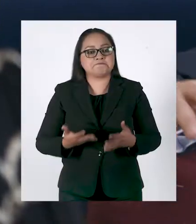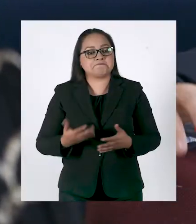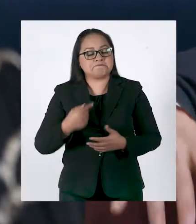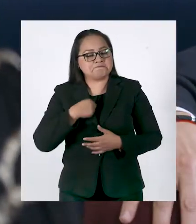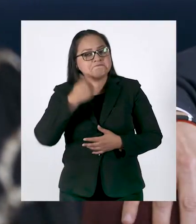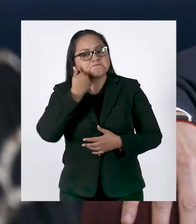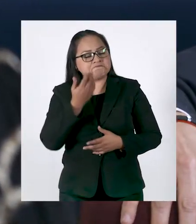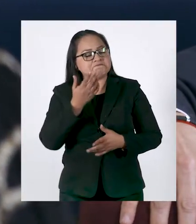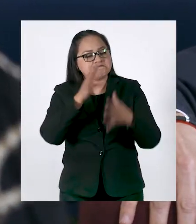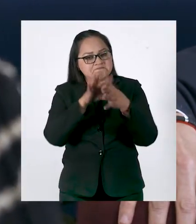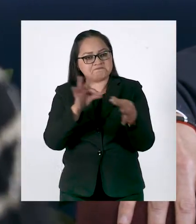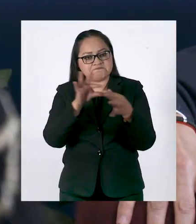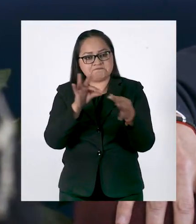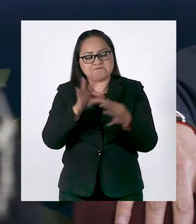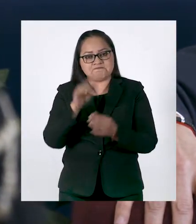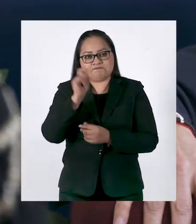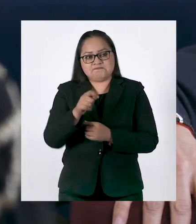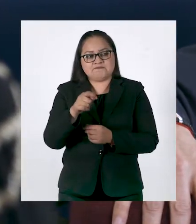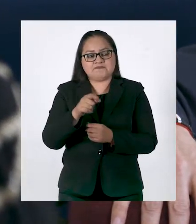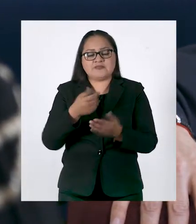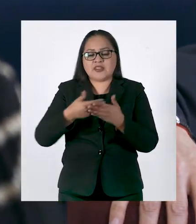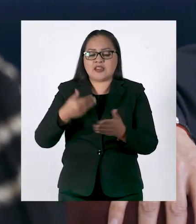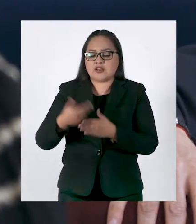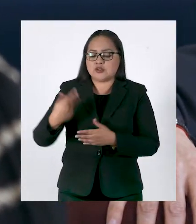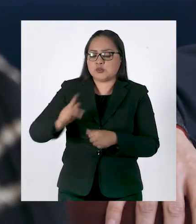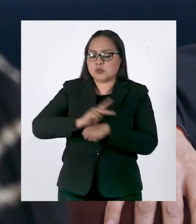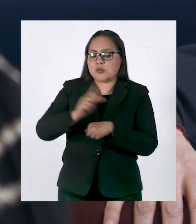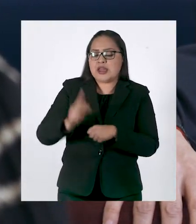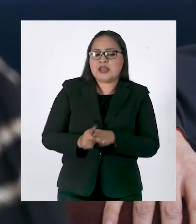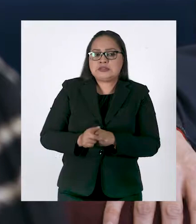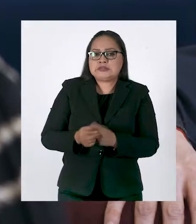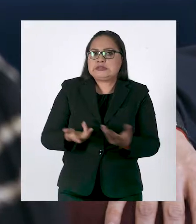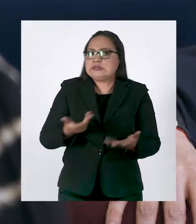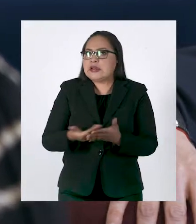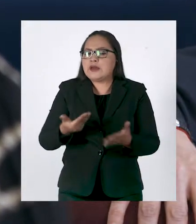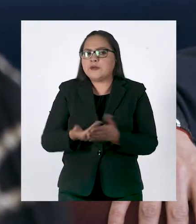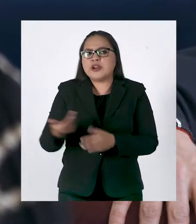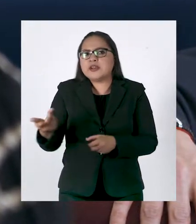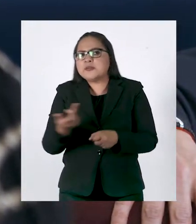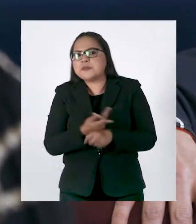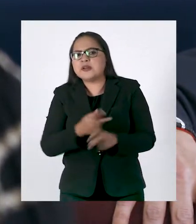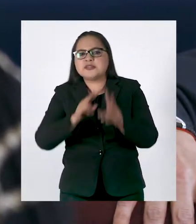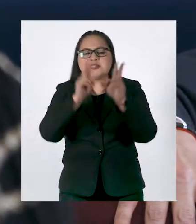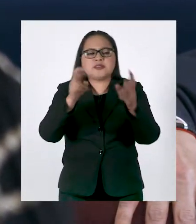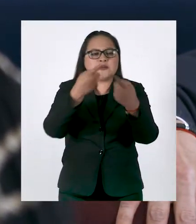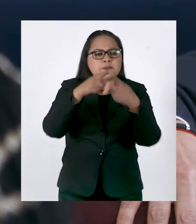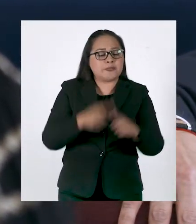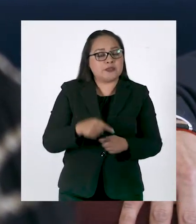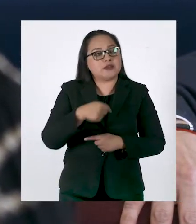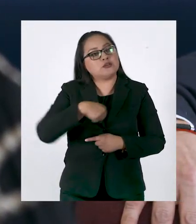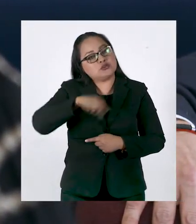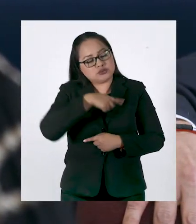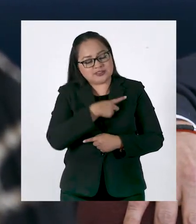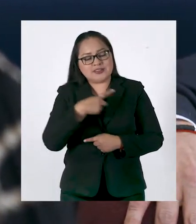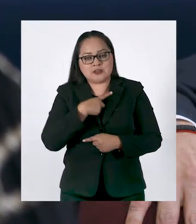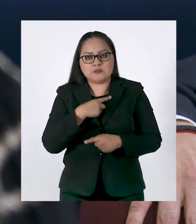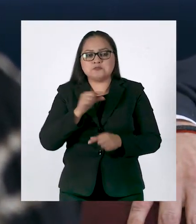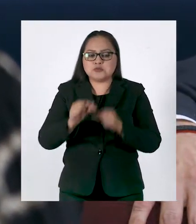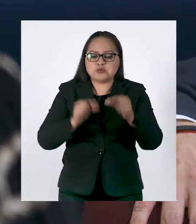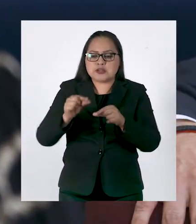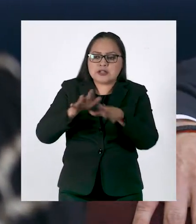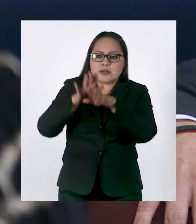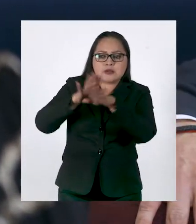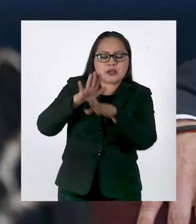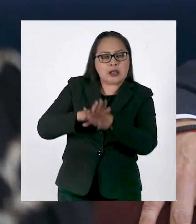Bueno, yo te diría que la coyuntura y la dinámica de este país te obliga a ser muy dinámico en la definición de cuál es tu